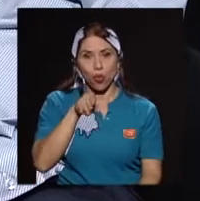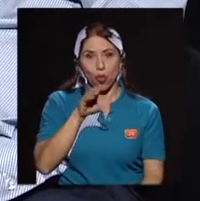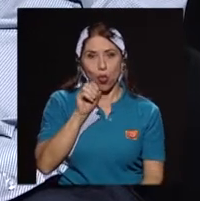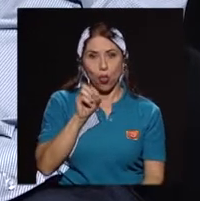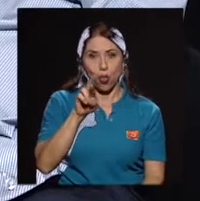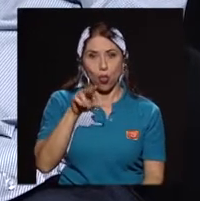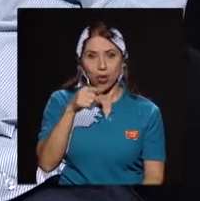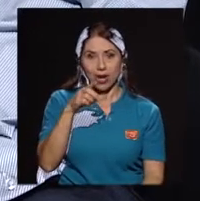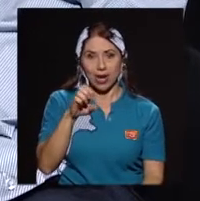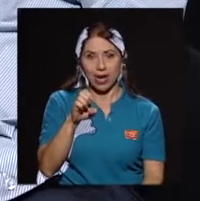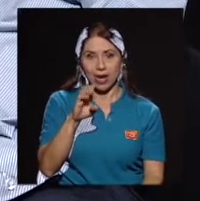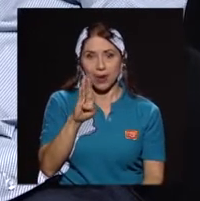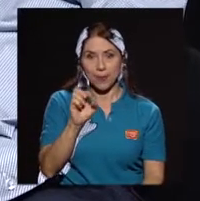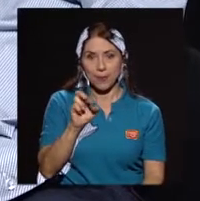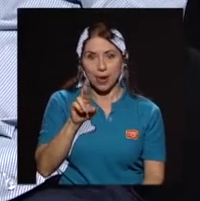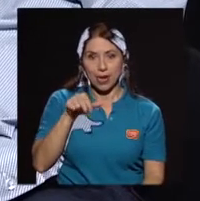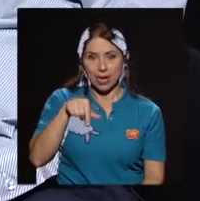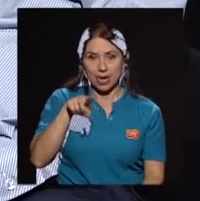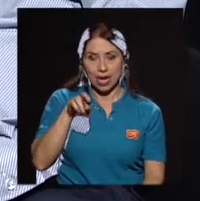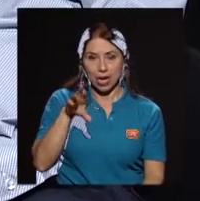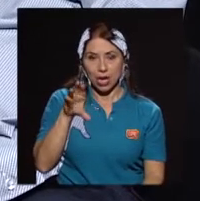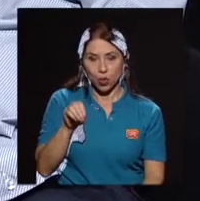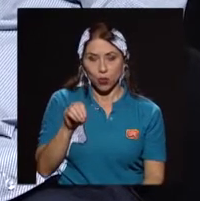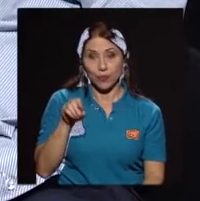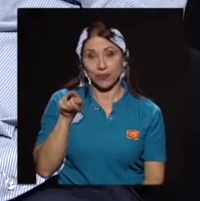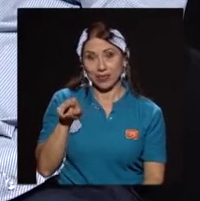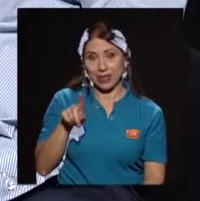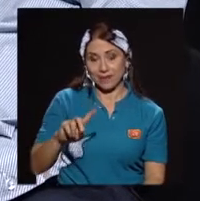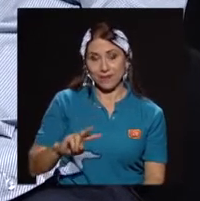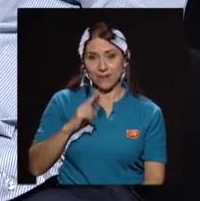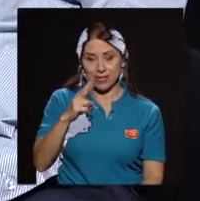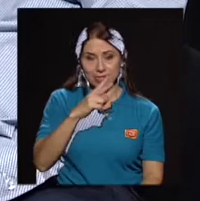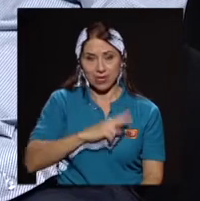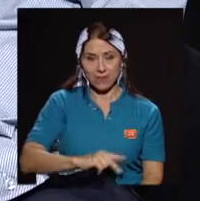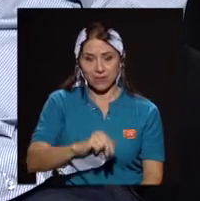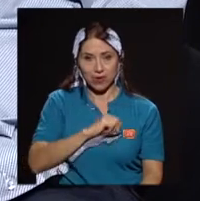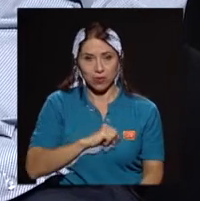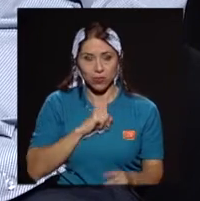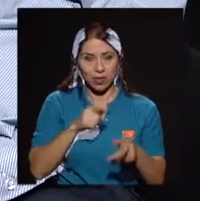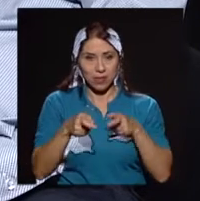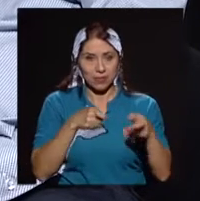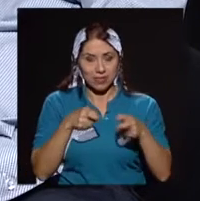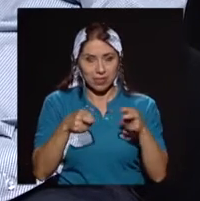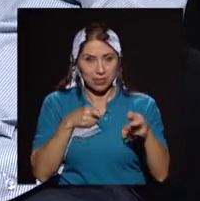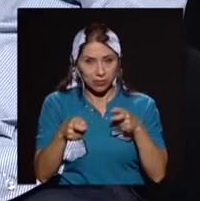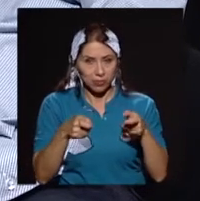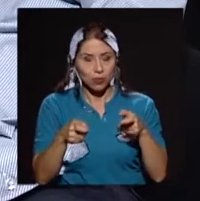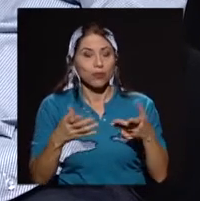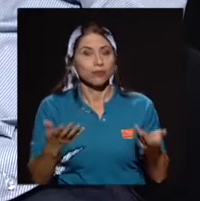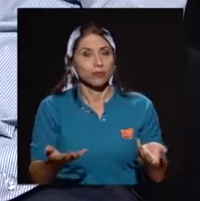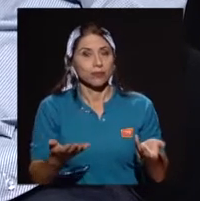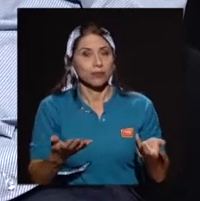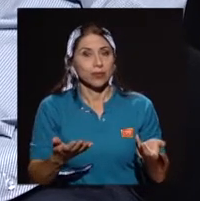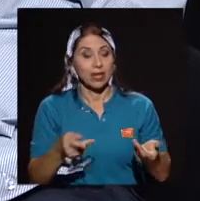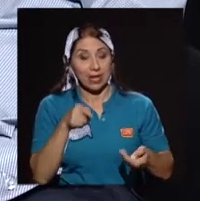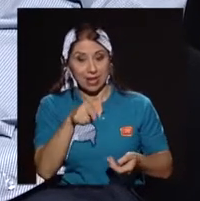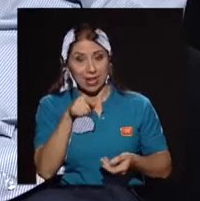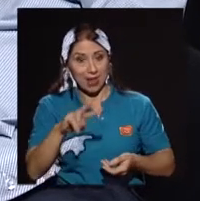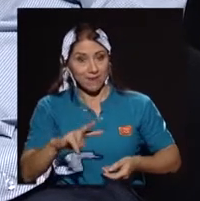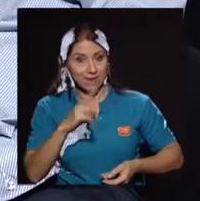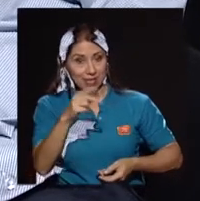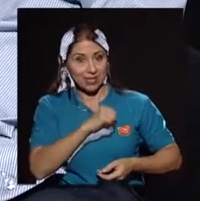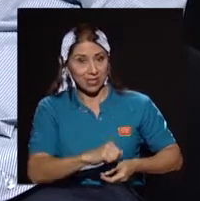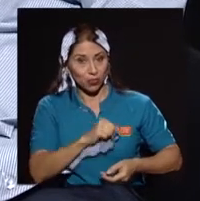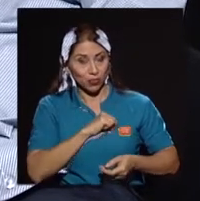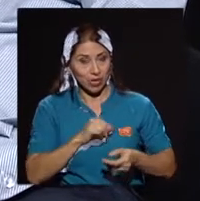que es de la Vicerrectoría de Administración y que cumple la Vicerrectoría, no don